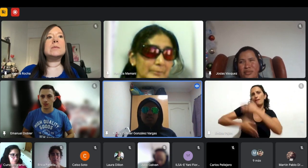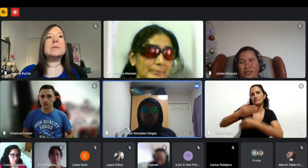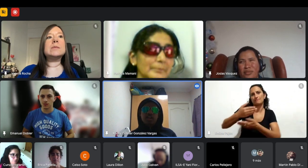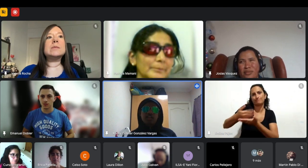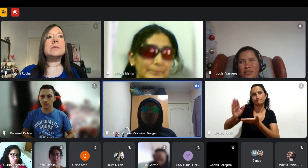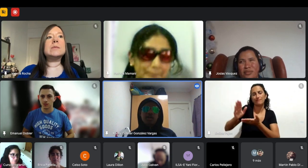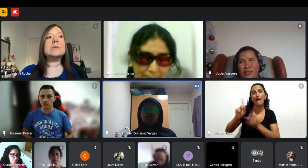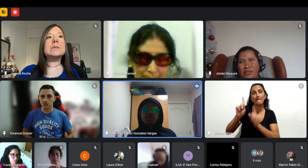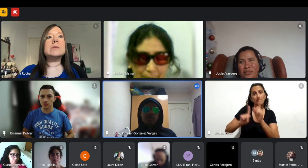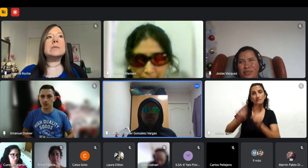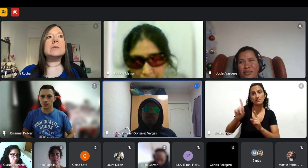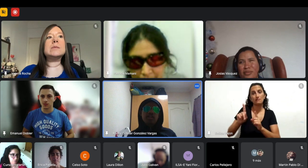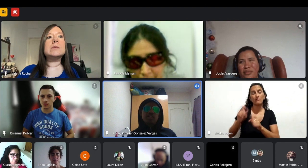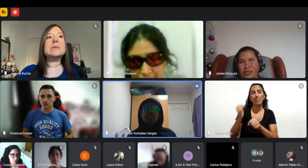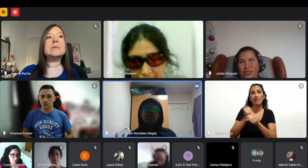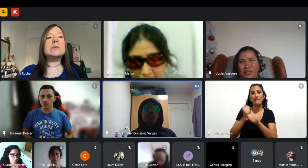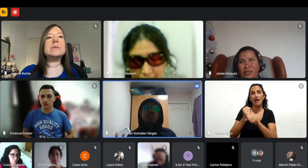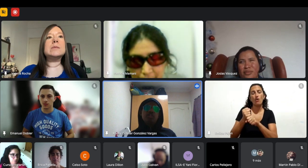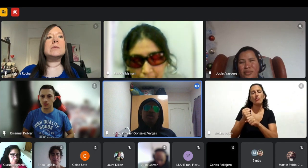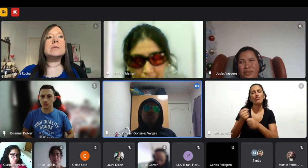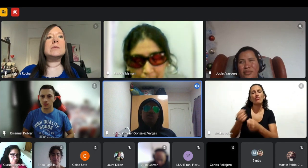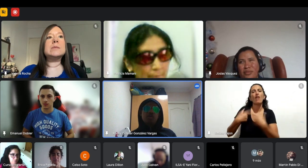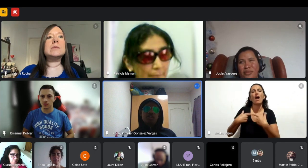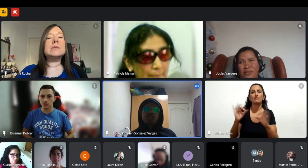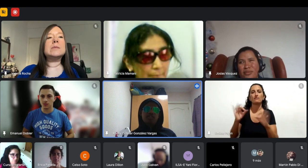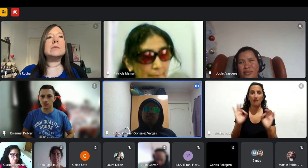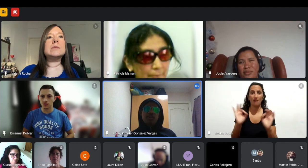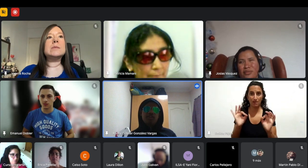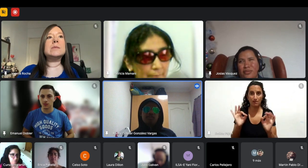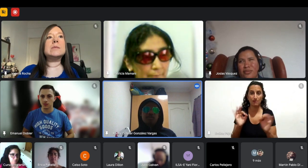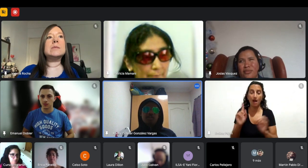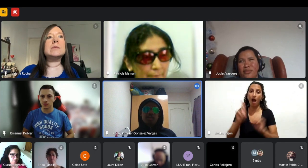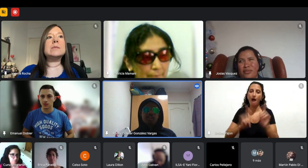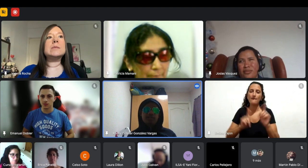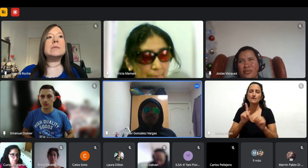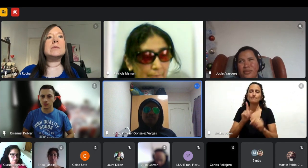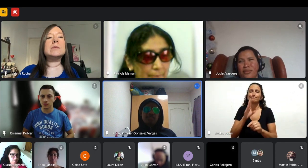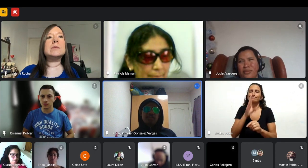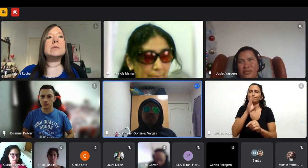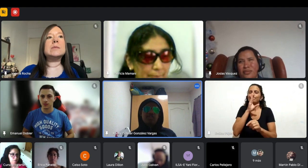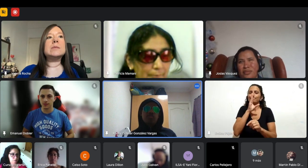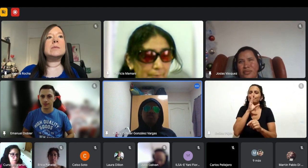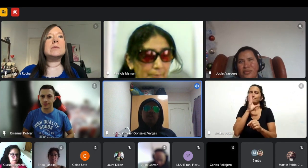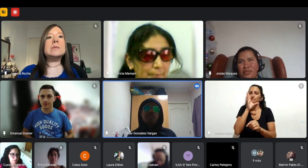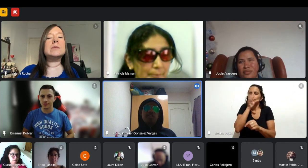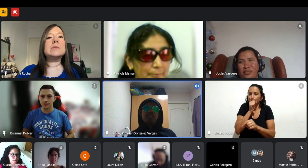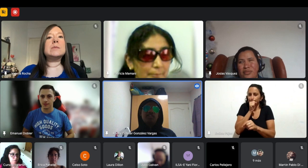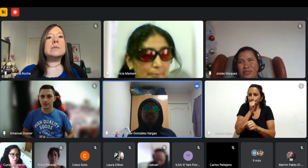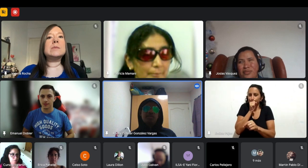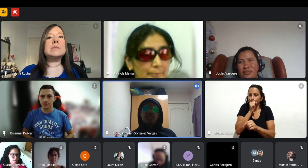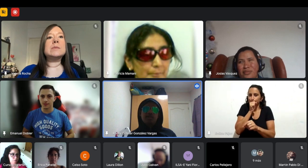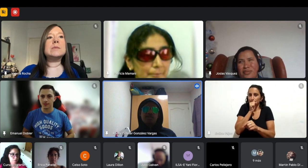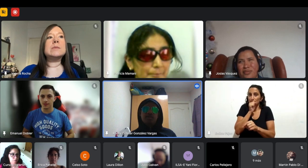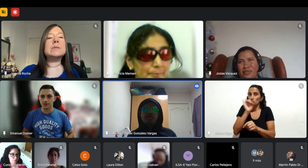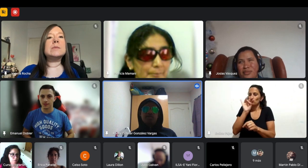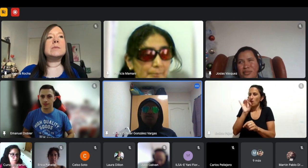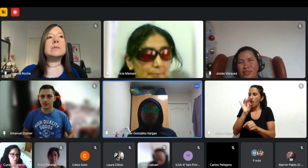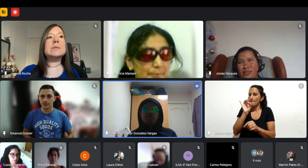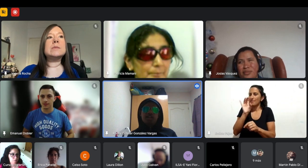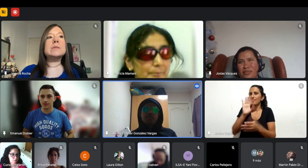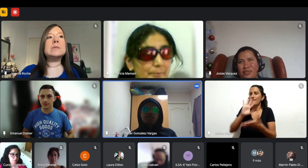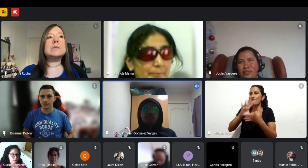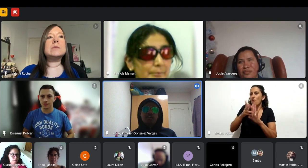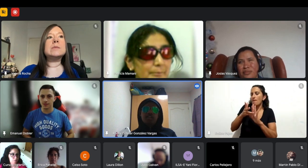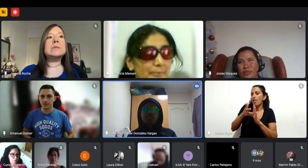no te dan el trabajo y también hay mucho tabú entre las empresas porque solamente discriminan por